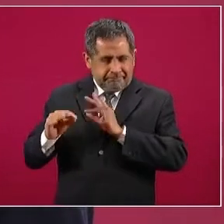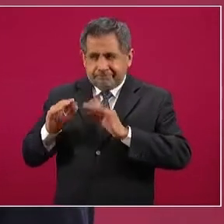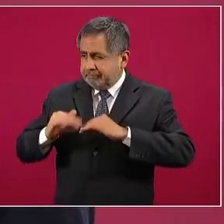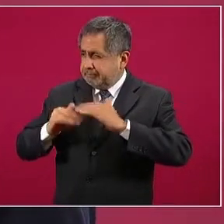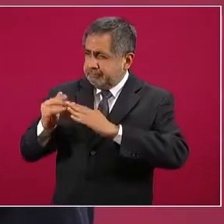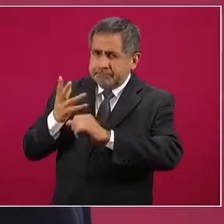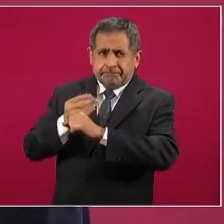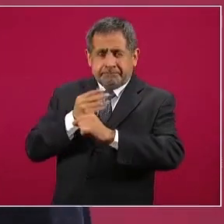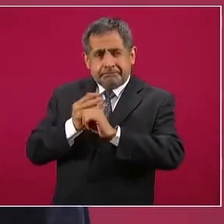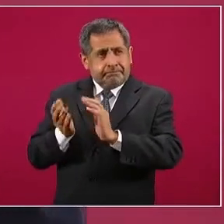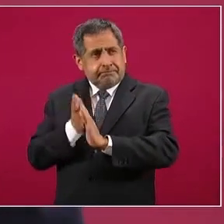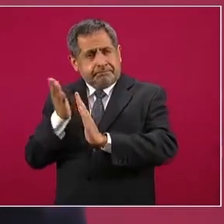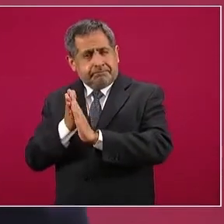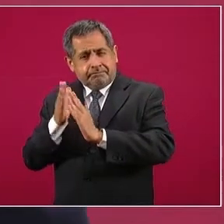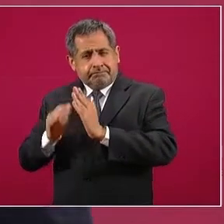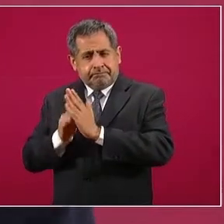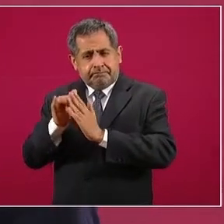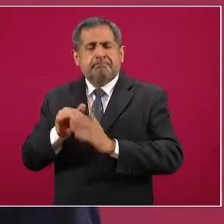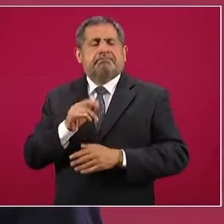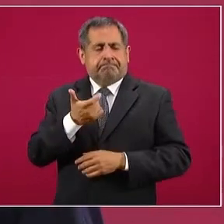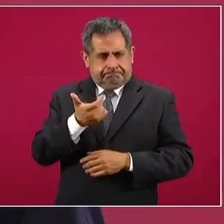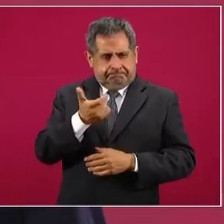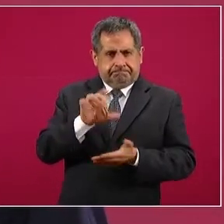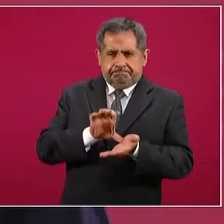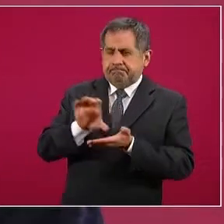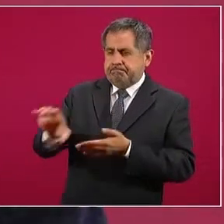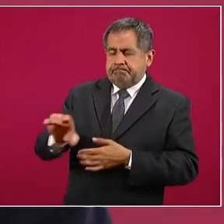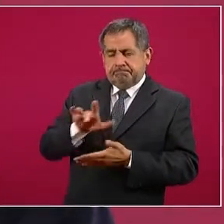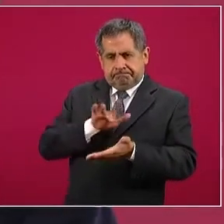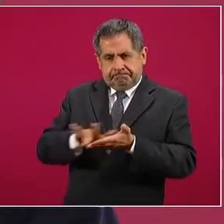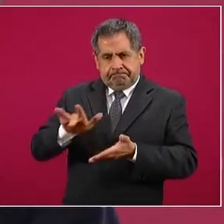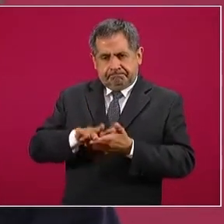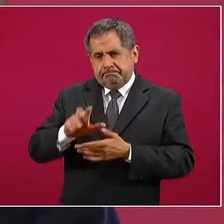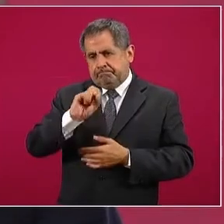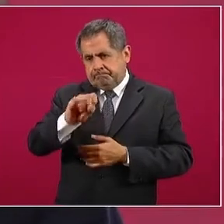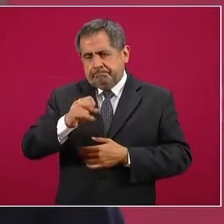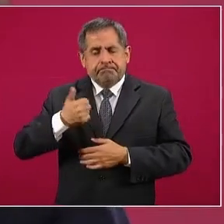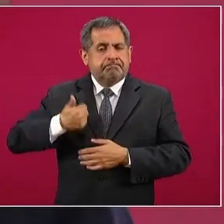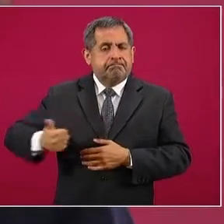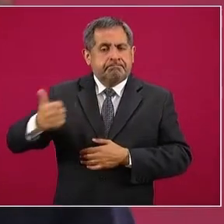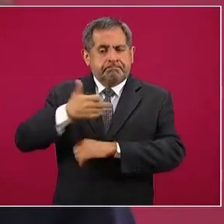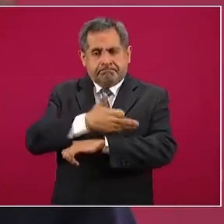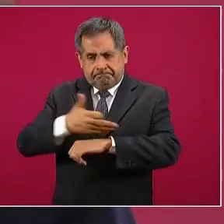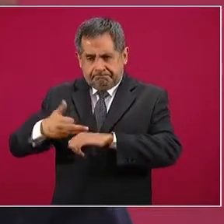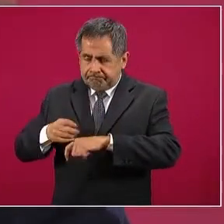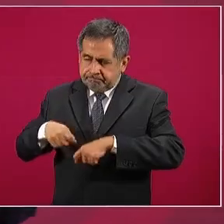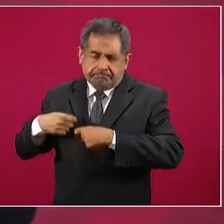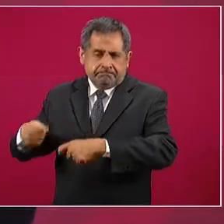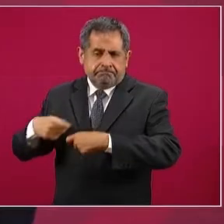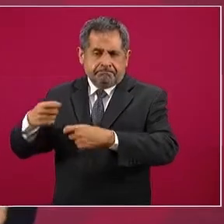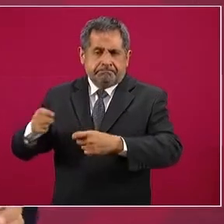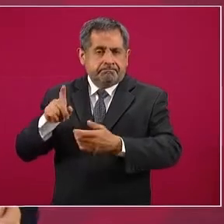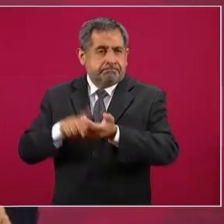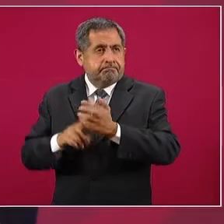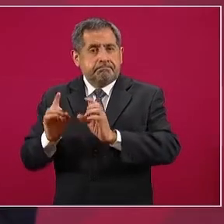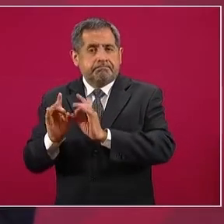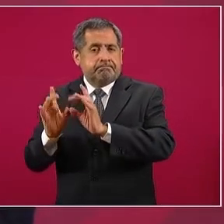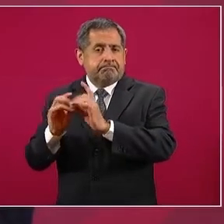va a haber un apoyo a cada familia que padeció